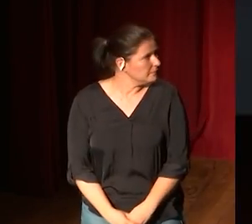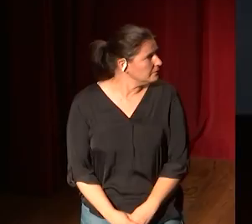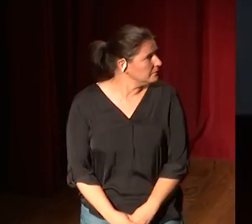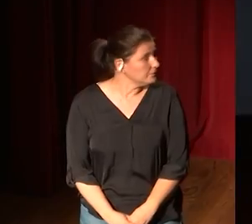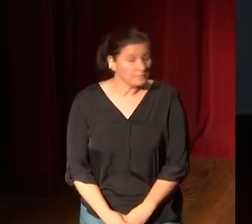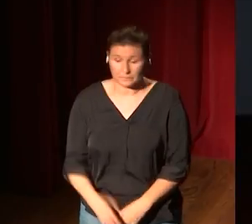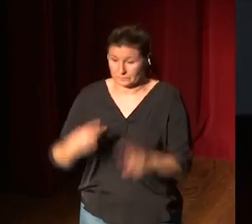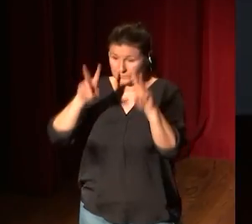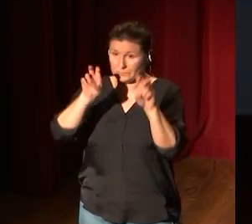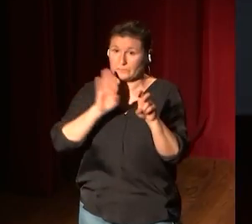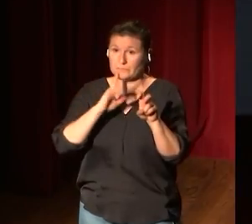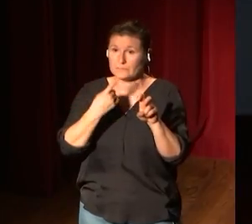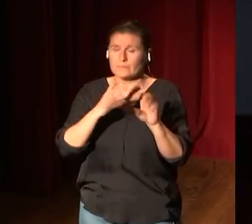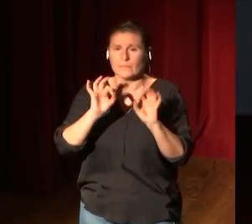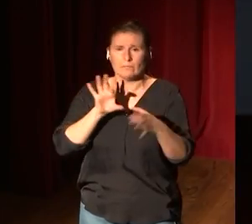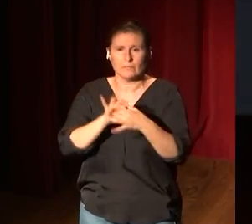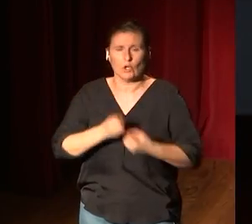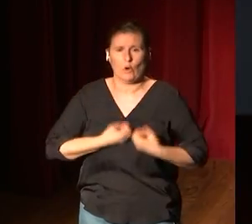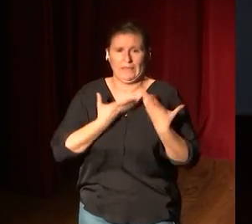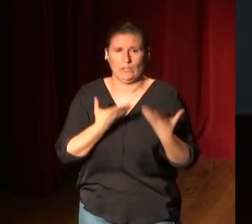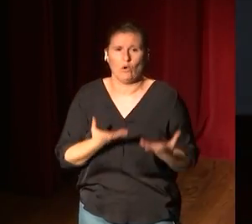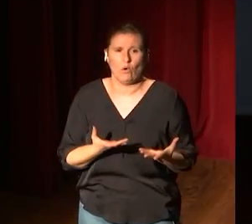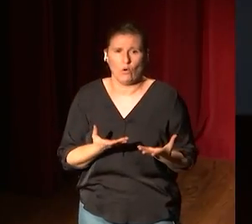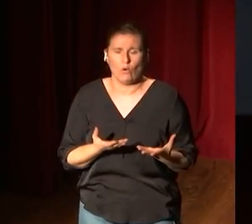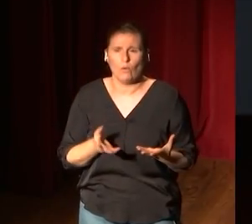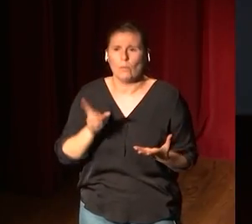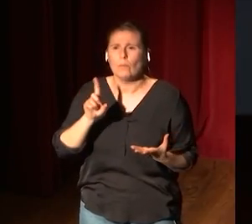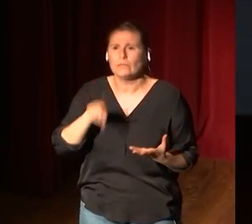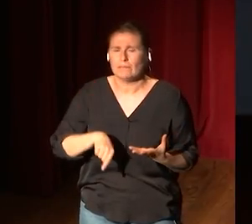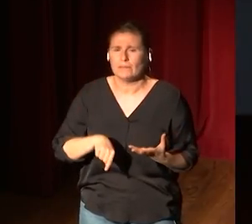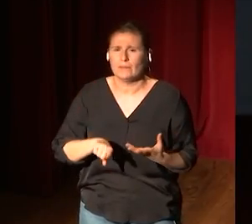este tema, como les decía, es romántico. También ocurre una cosa.